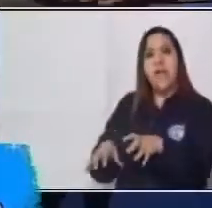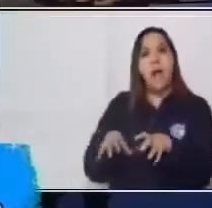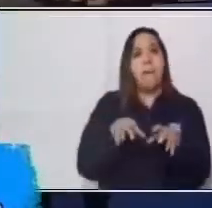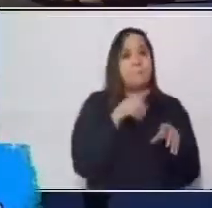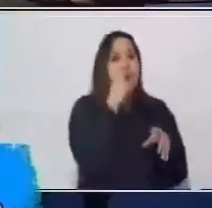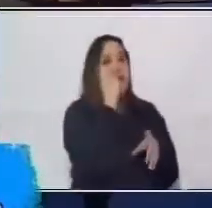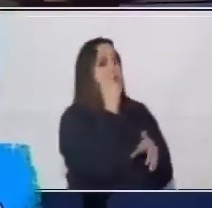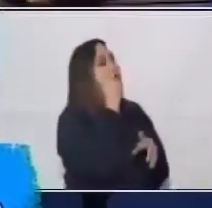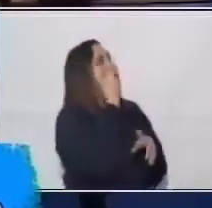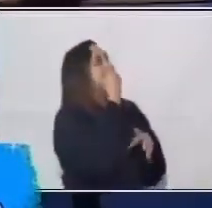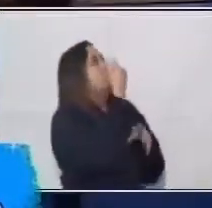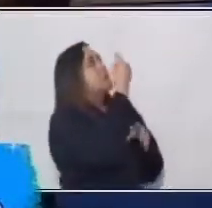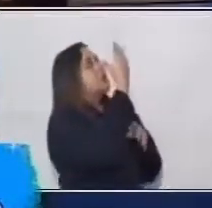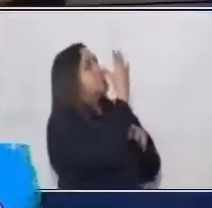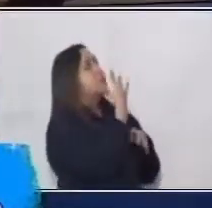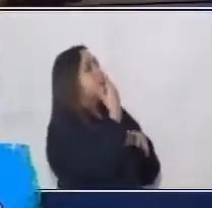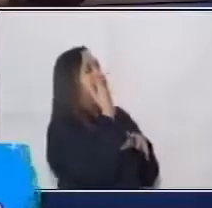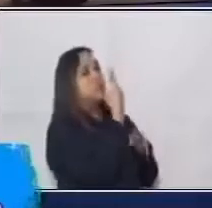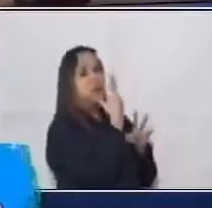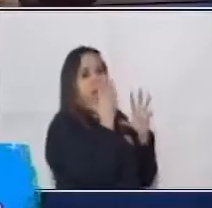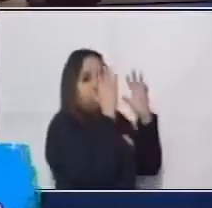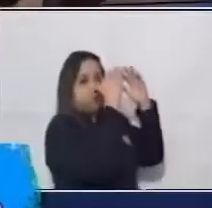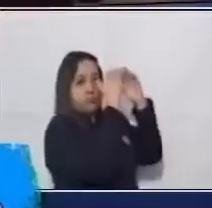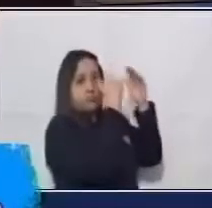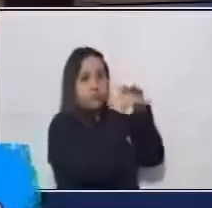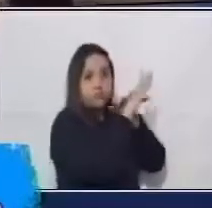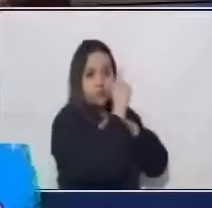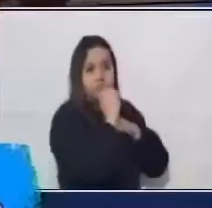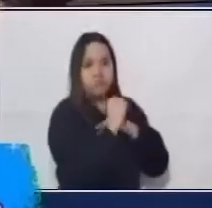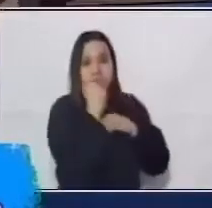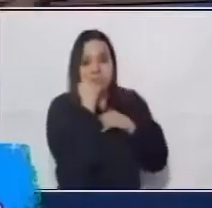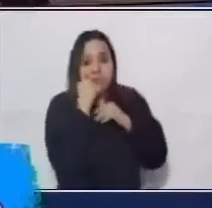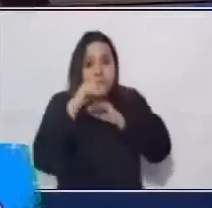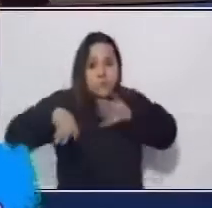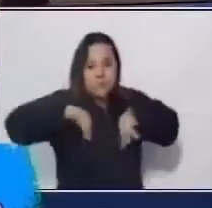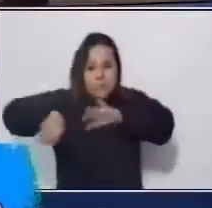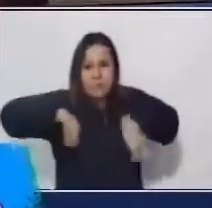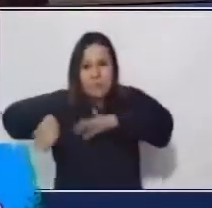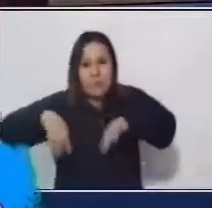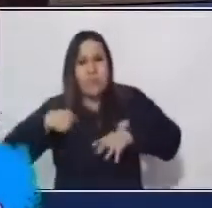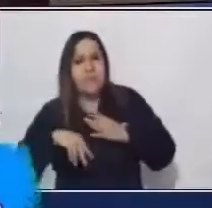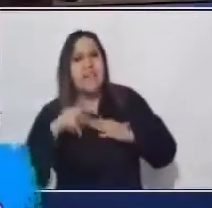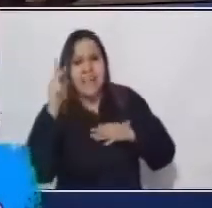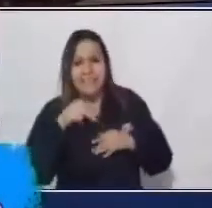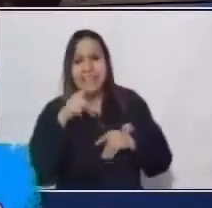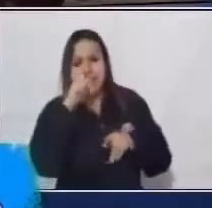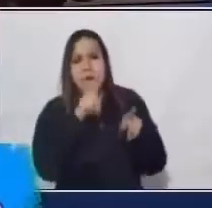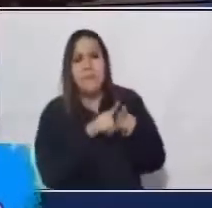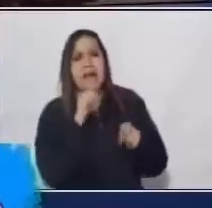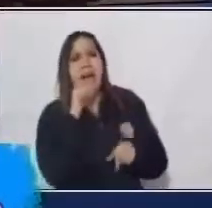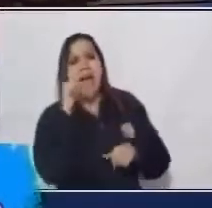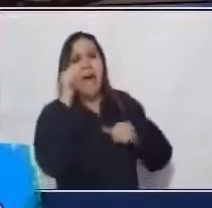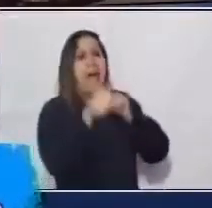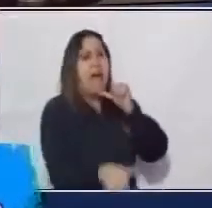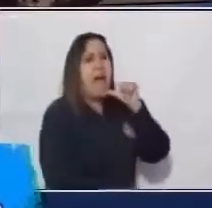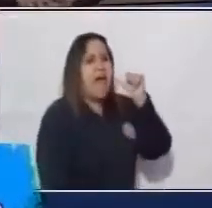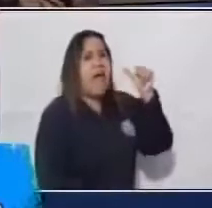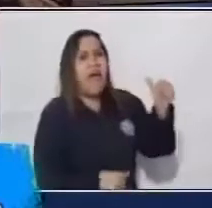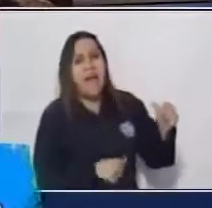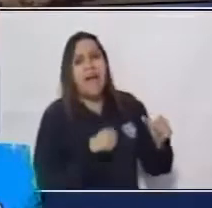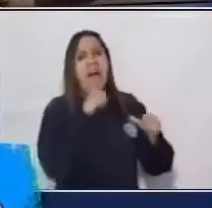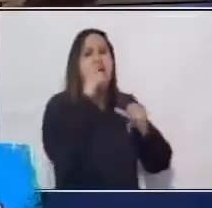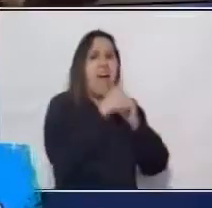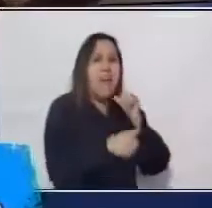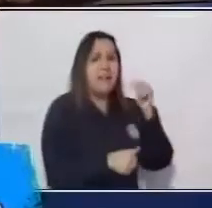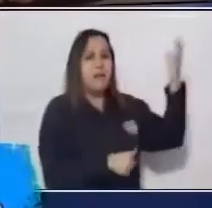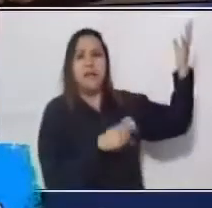de ese peligro. Pero de ahí empezaron, ¿será que ya murió Sipagná? Incluso él gritó, ¿verdad? Empezaron de gritos como que le hubieran caído